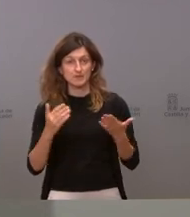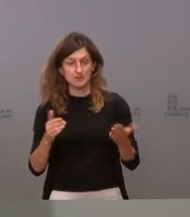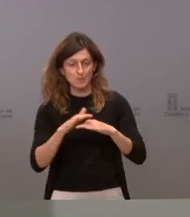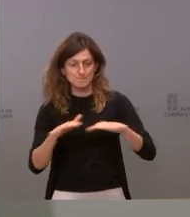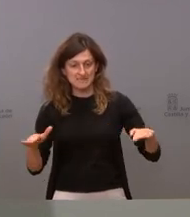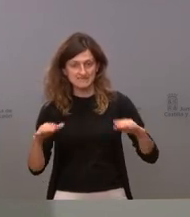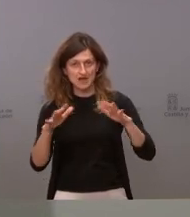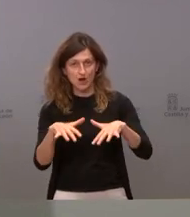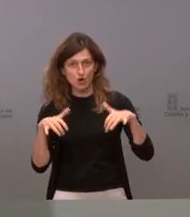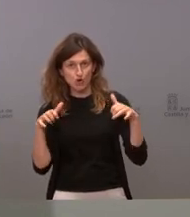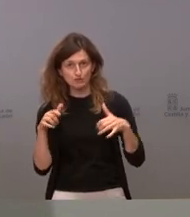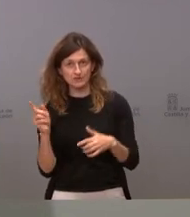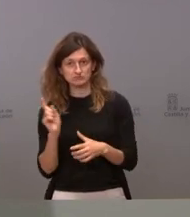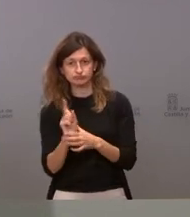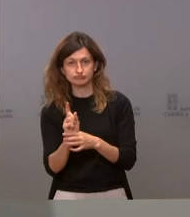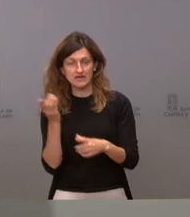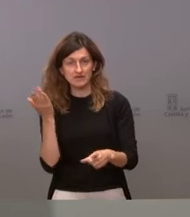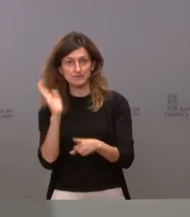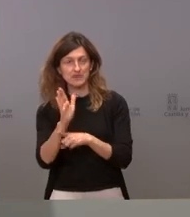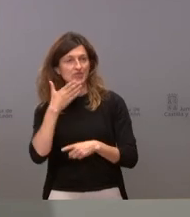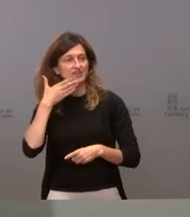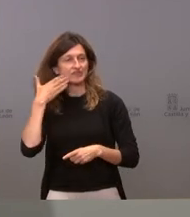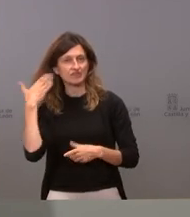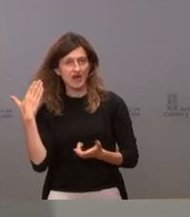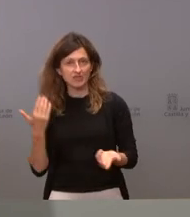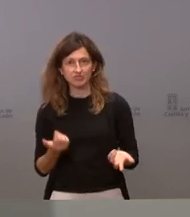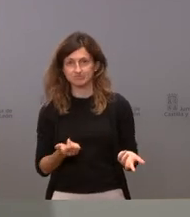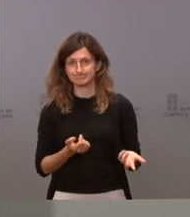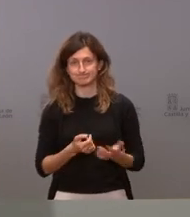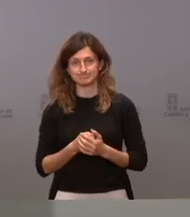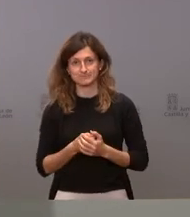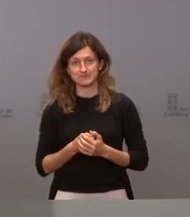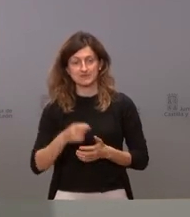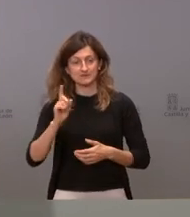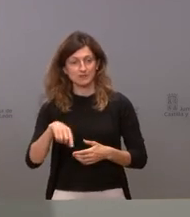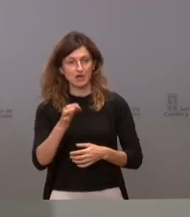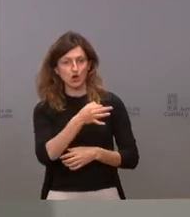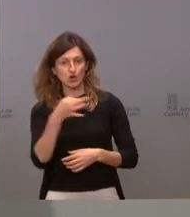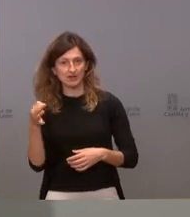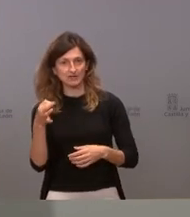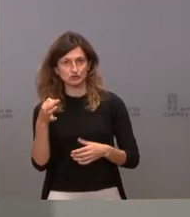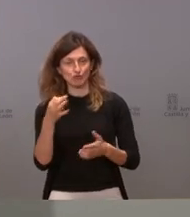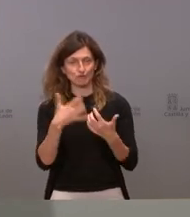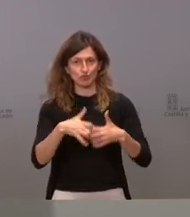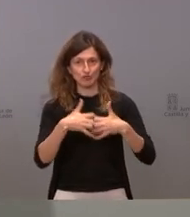luego en la mesa de las cortes representando la dignidad velando por el correcto funcionamiento y por la buena